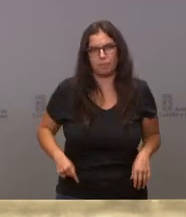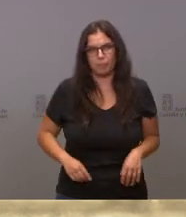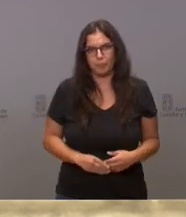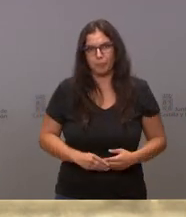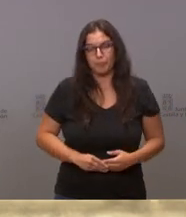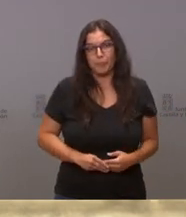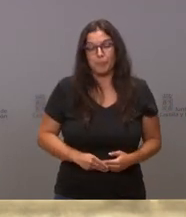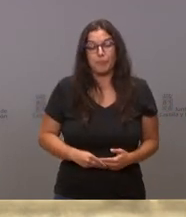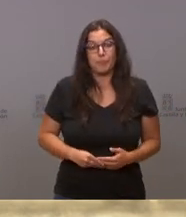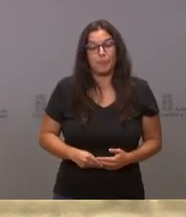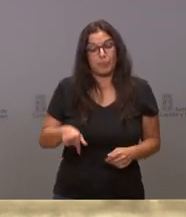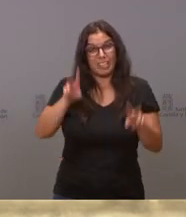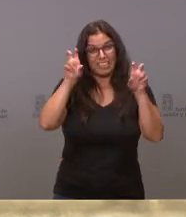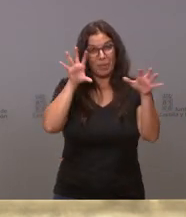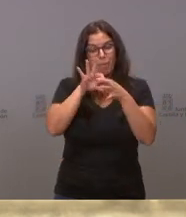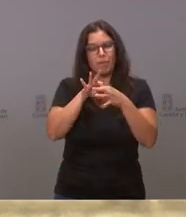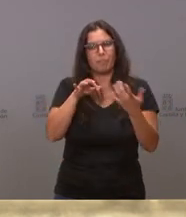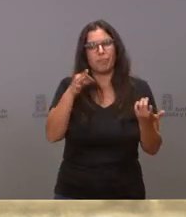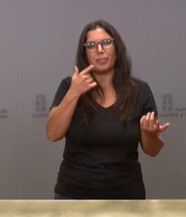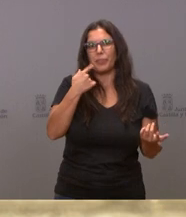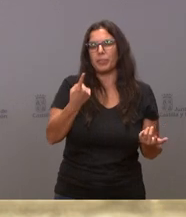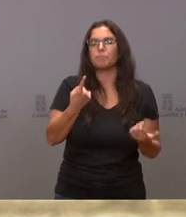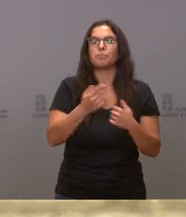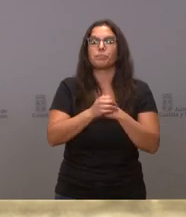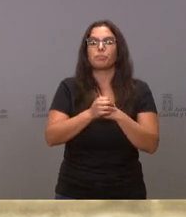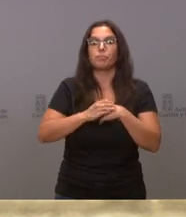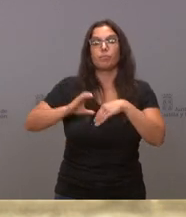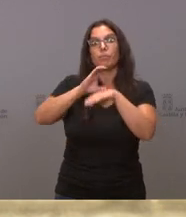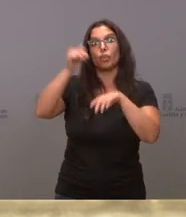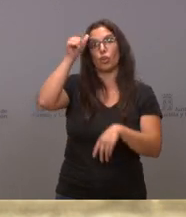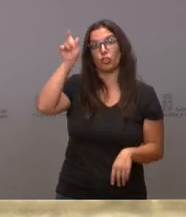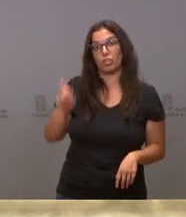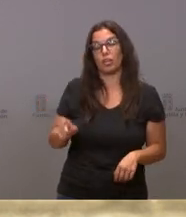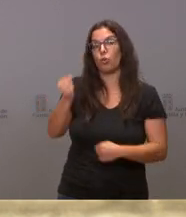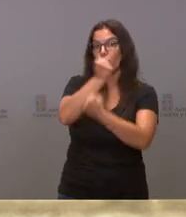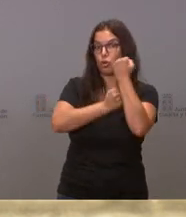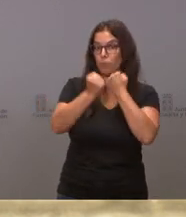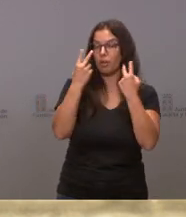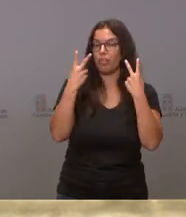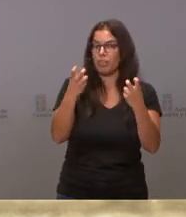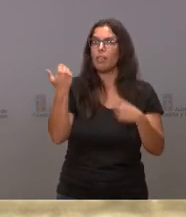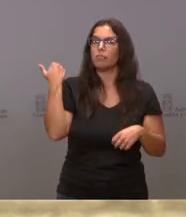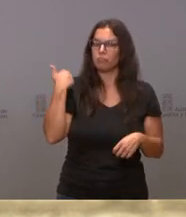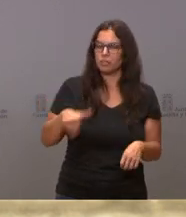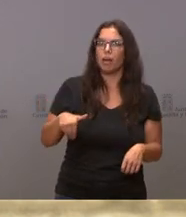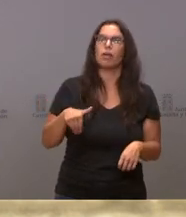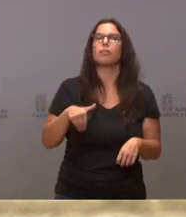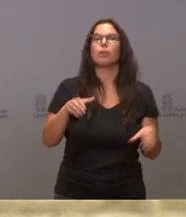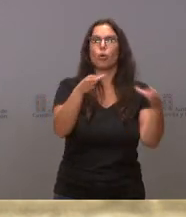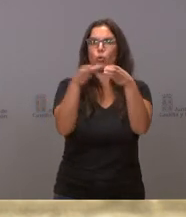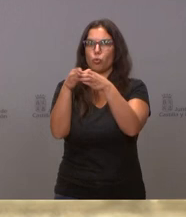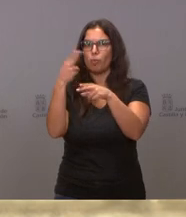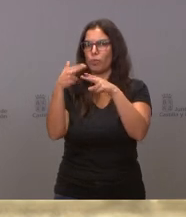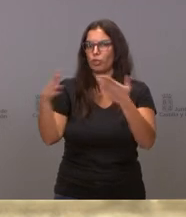En este sentido, tengo que decir que el consejero de Economía y Hacienda ya ha convocado a las formaciones políticas